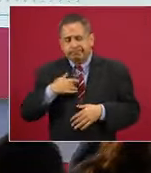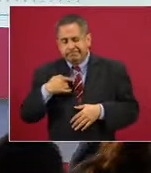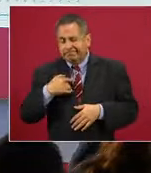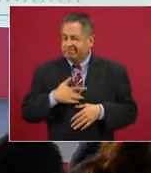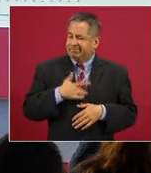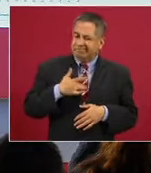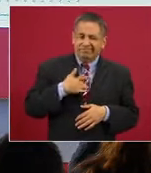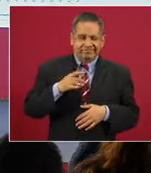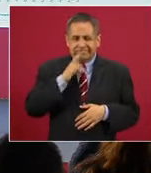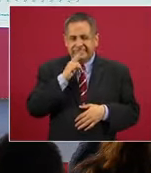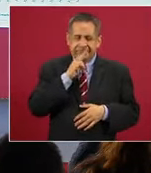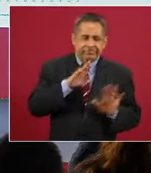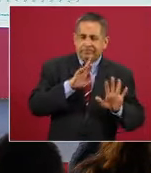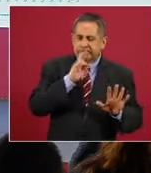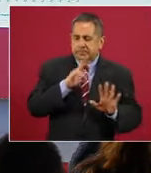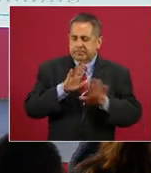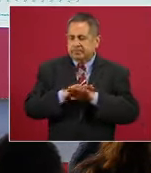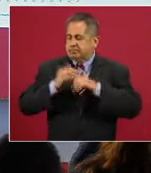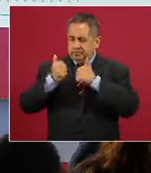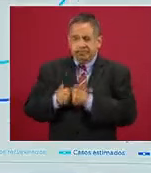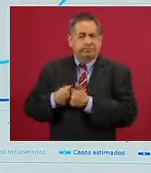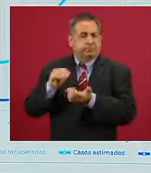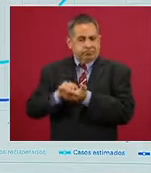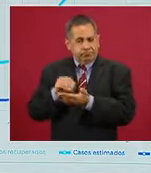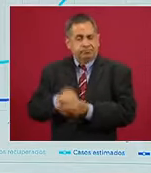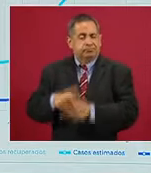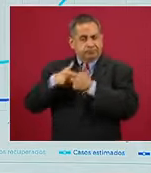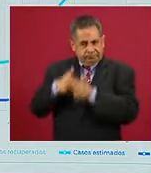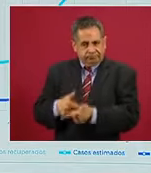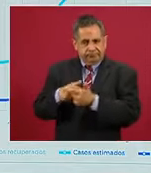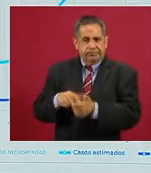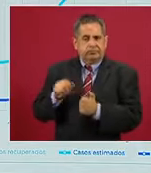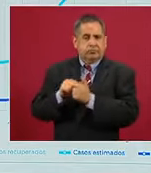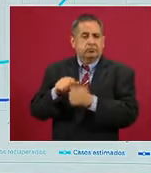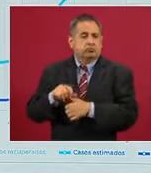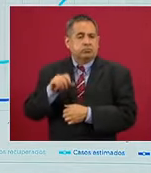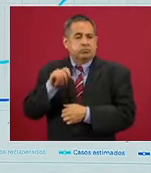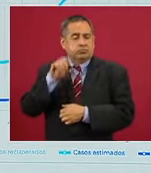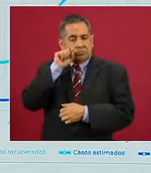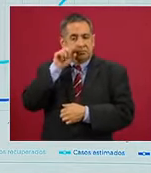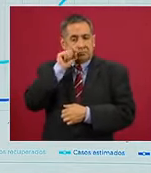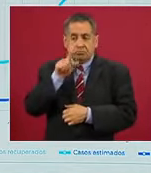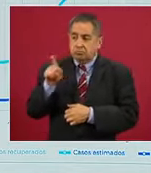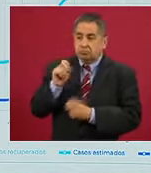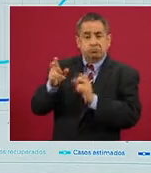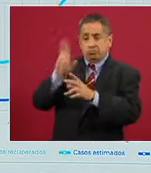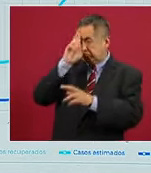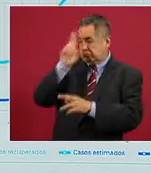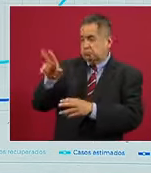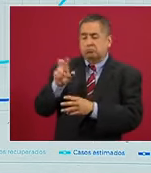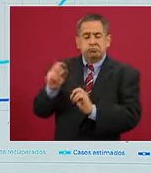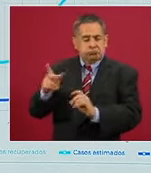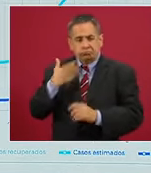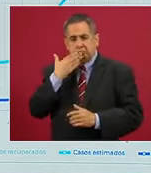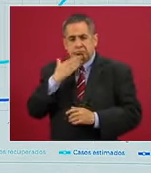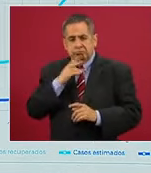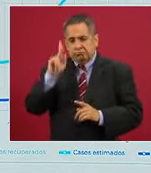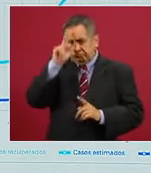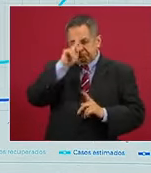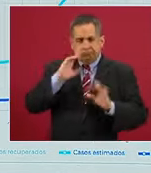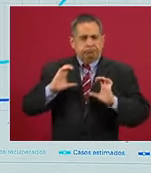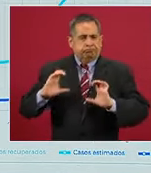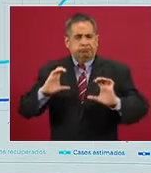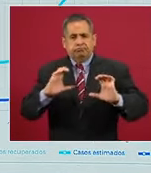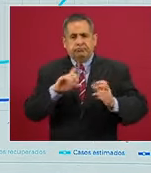elemento que le preocupa y que le lleva a tomar esas decisiones, respaldamos completamente esas decisiones de prudencia cuando